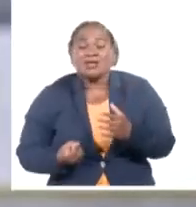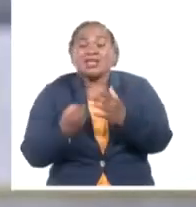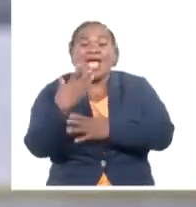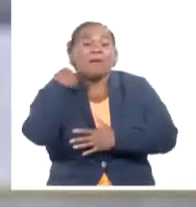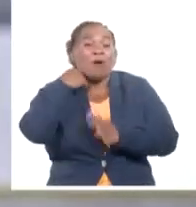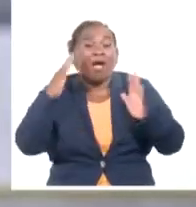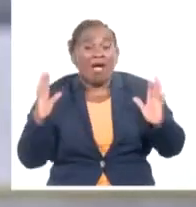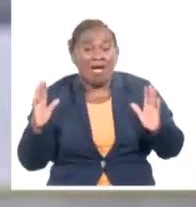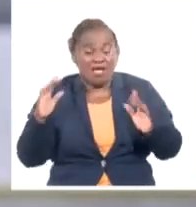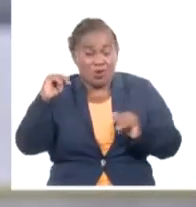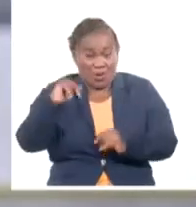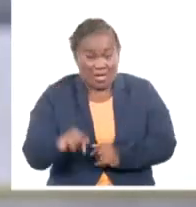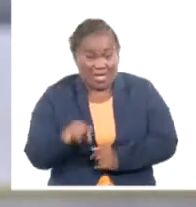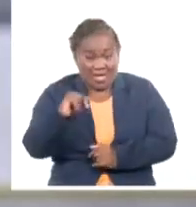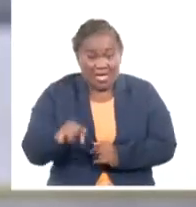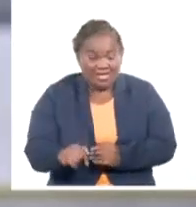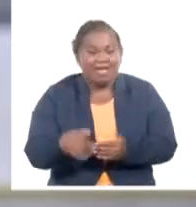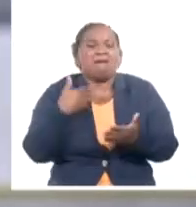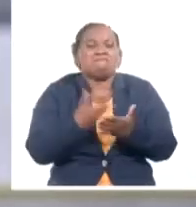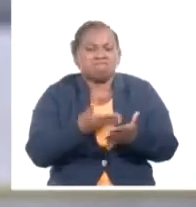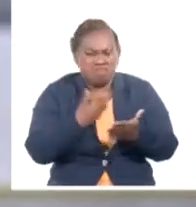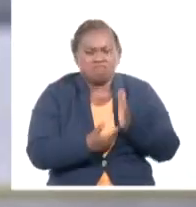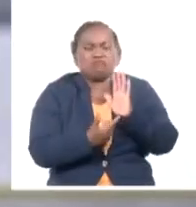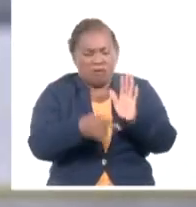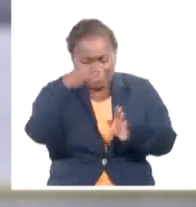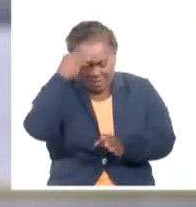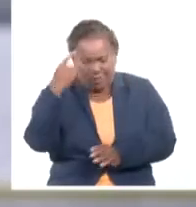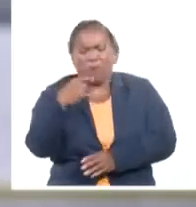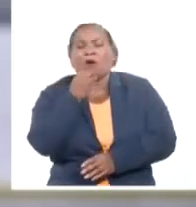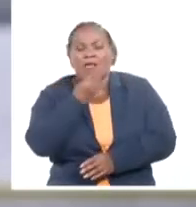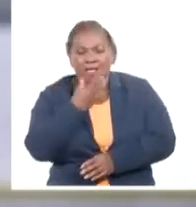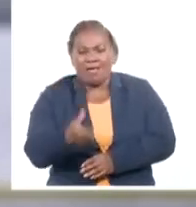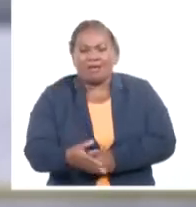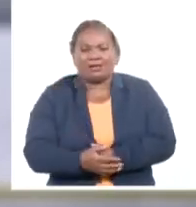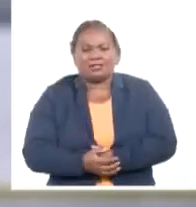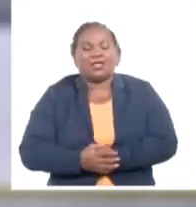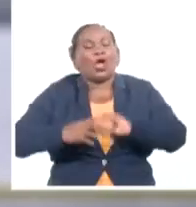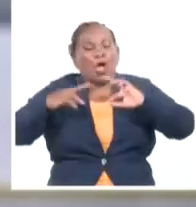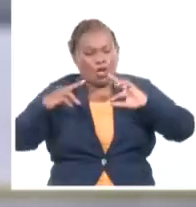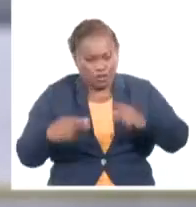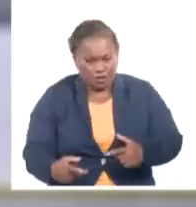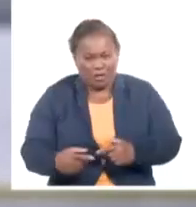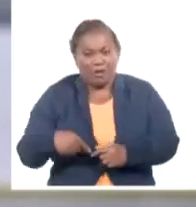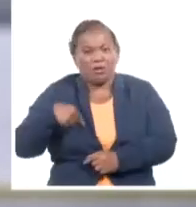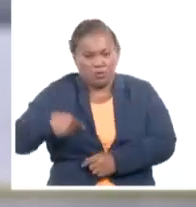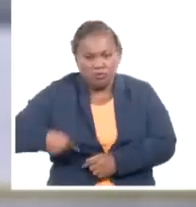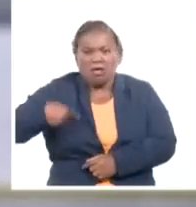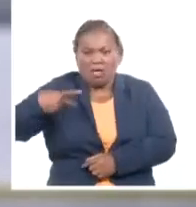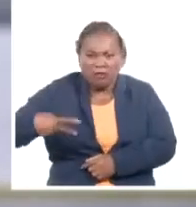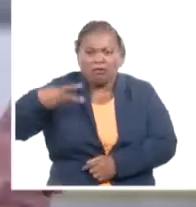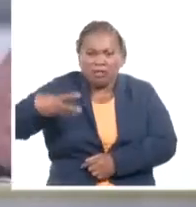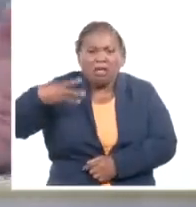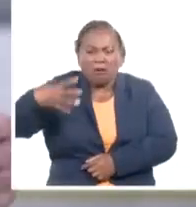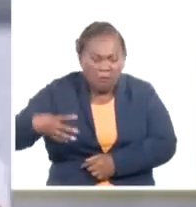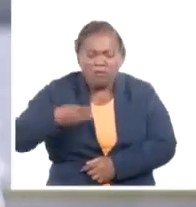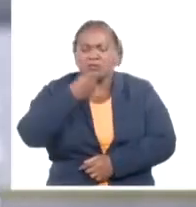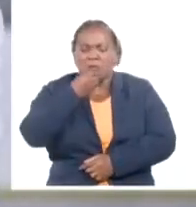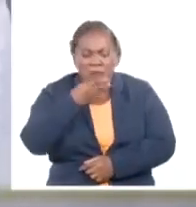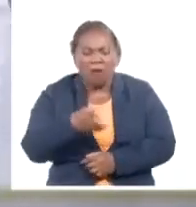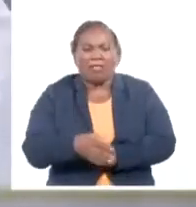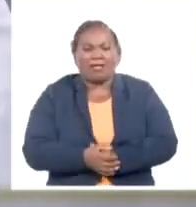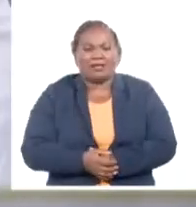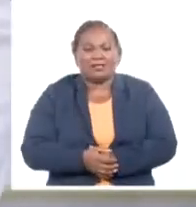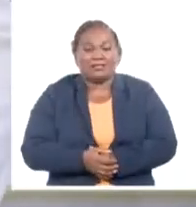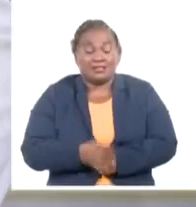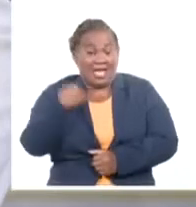desafiante es la prueba de que sí se puede, una y otra vez se puede. A las puertas de